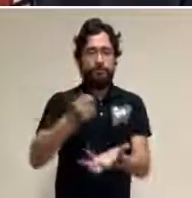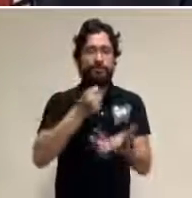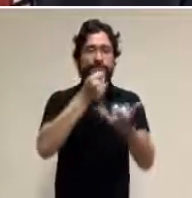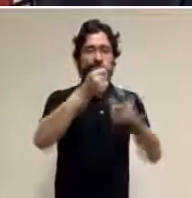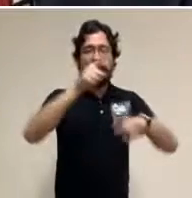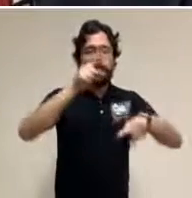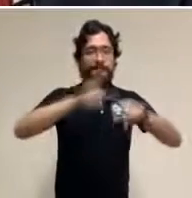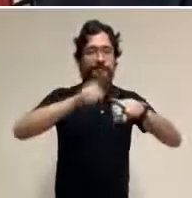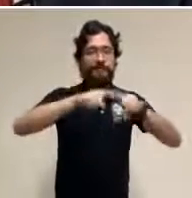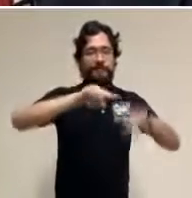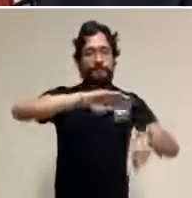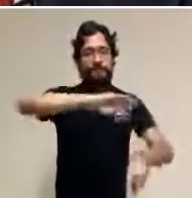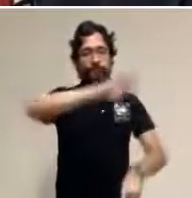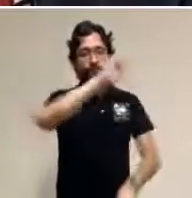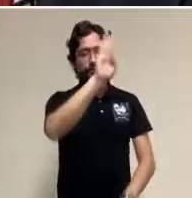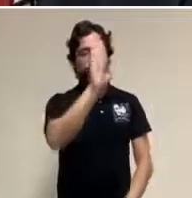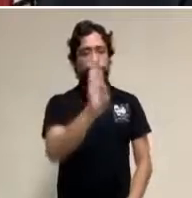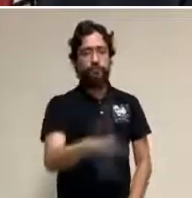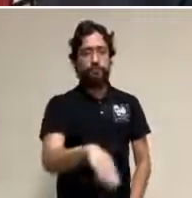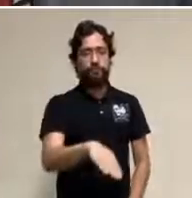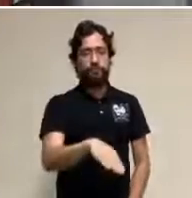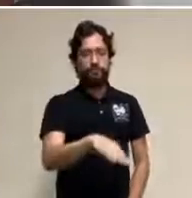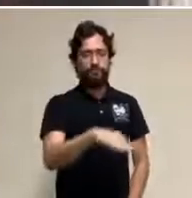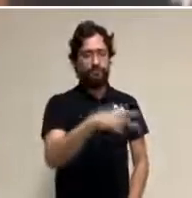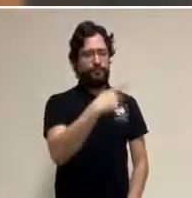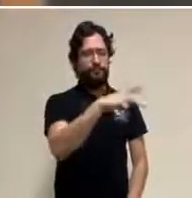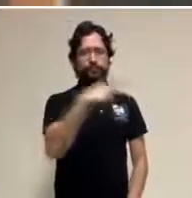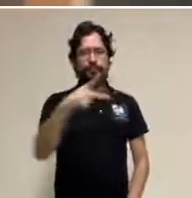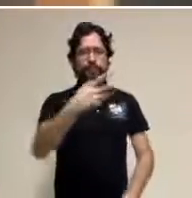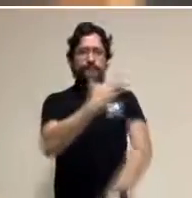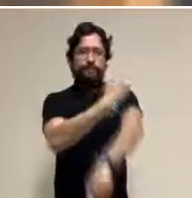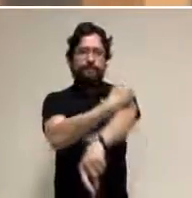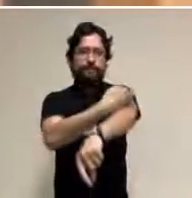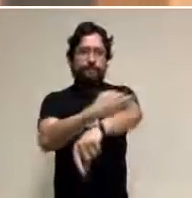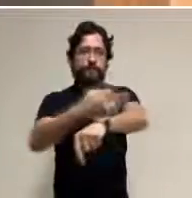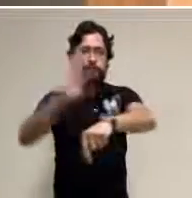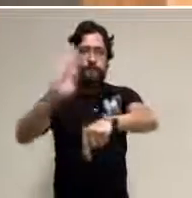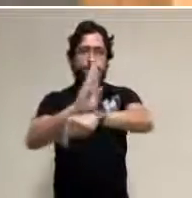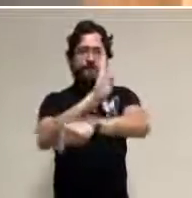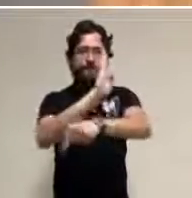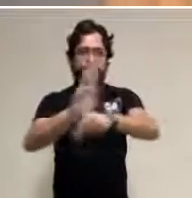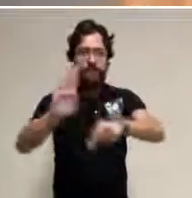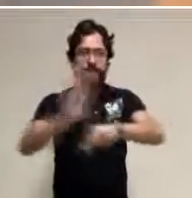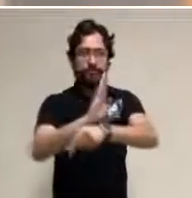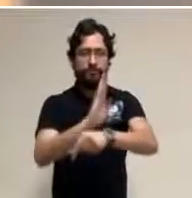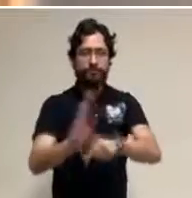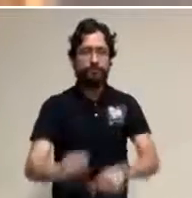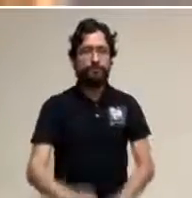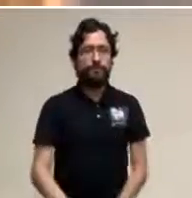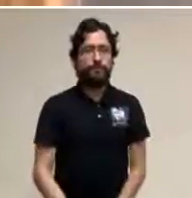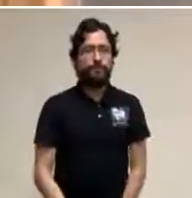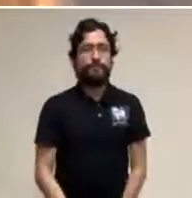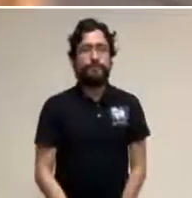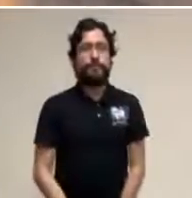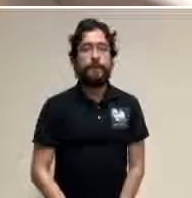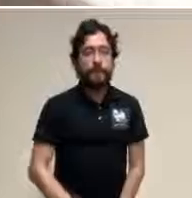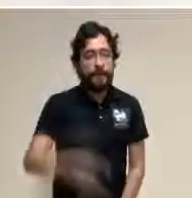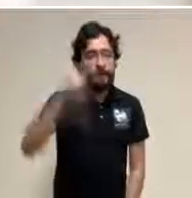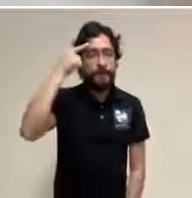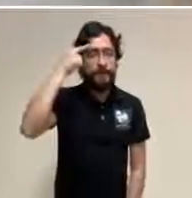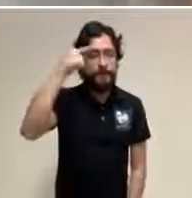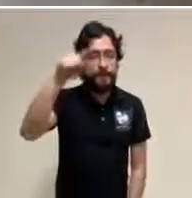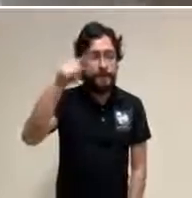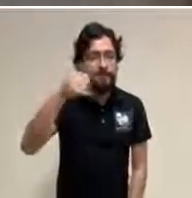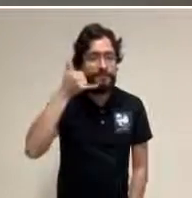les será depositada a sus beneficiarios. Es importante que todos los trabajadores se acerquen con nosotros al